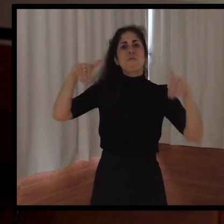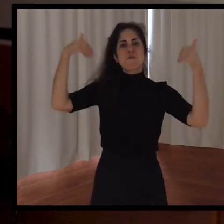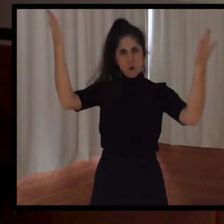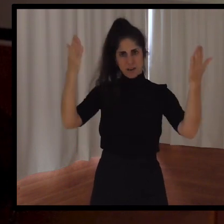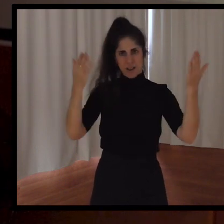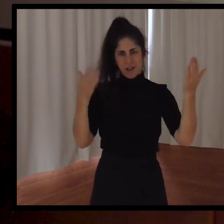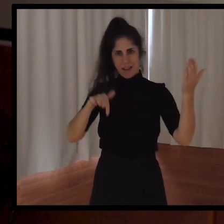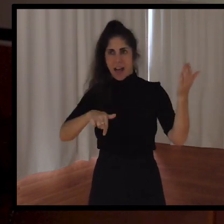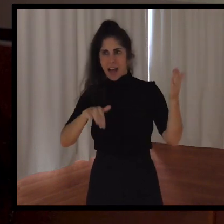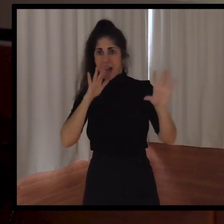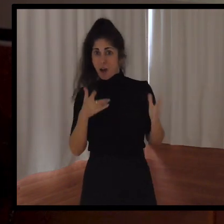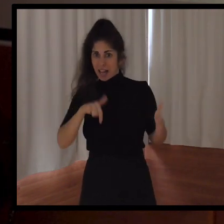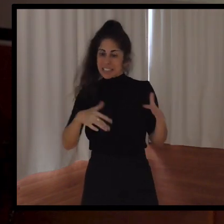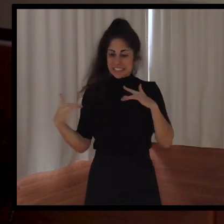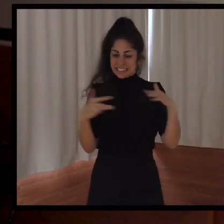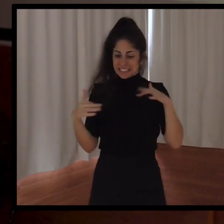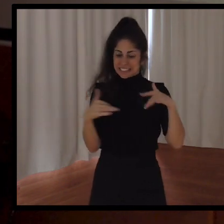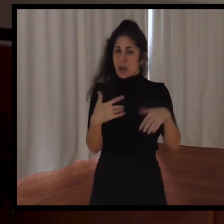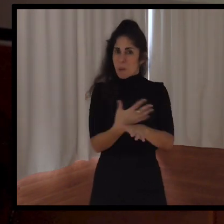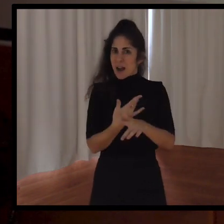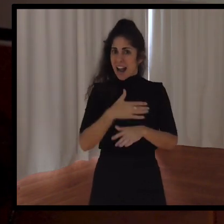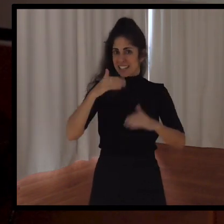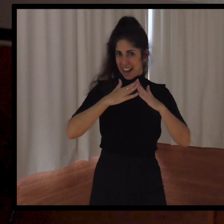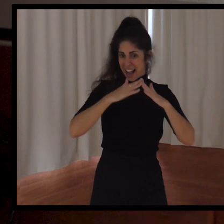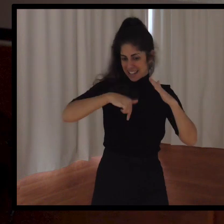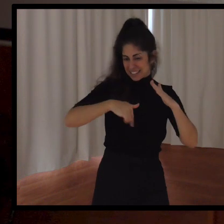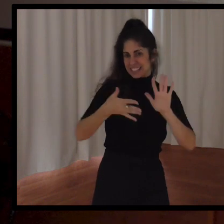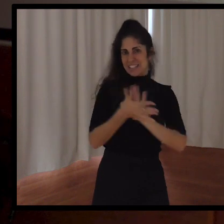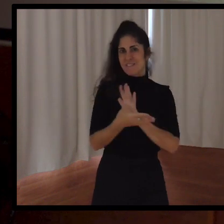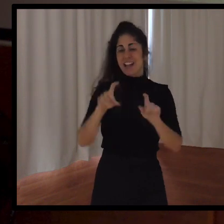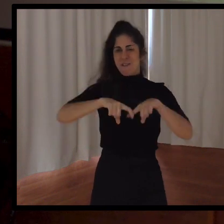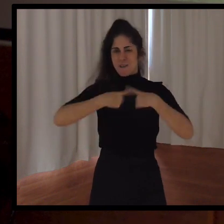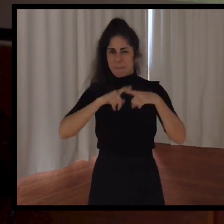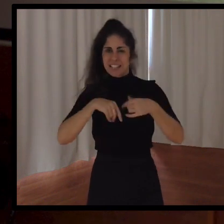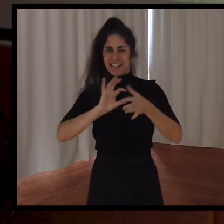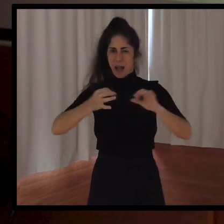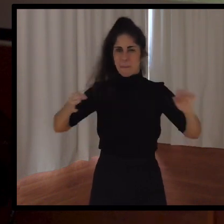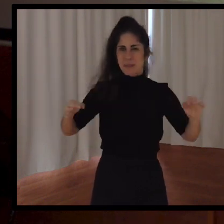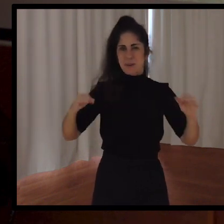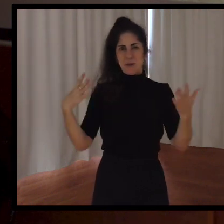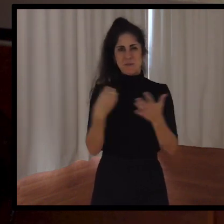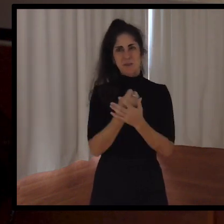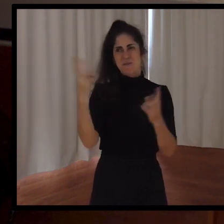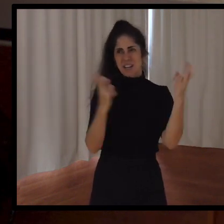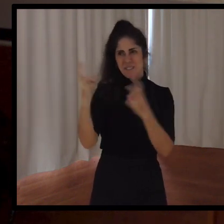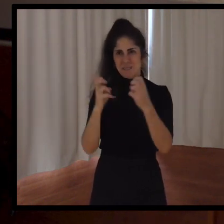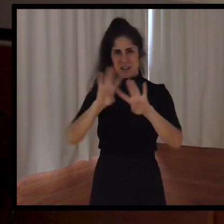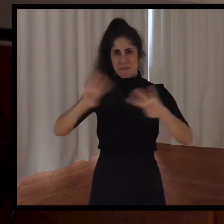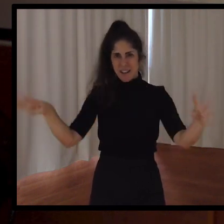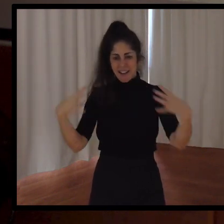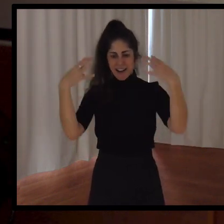casa, vimos el calor de toda su familia, de todos sus amigos, y al final es algo maravilloso.